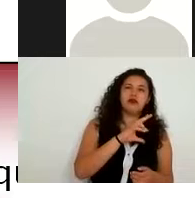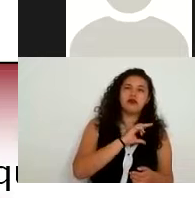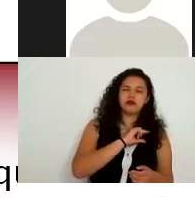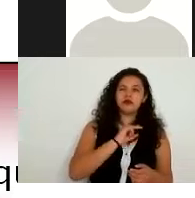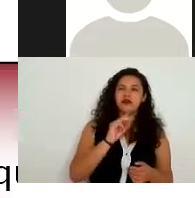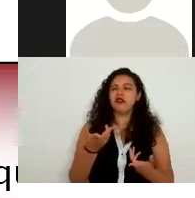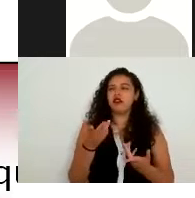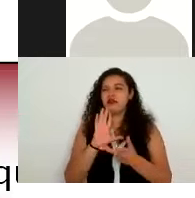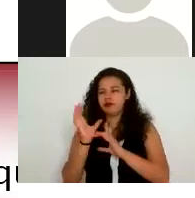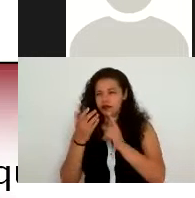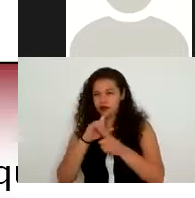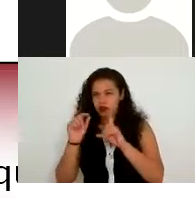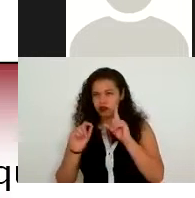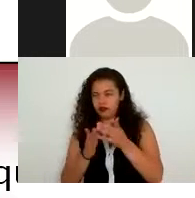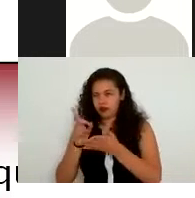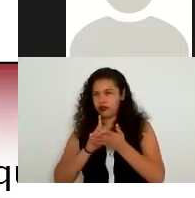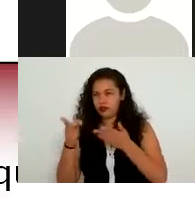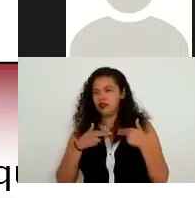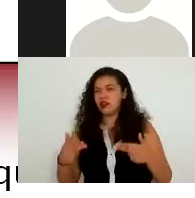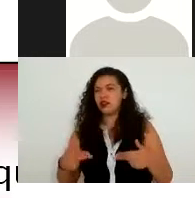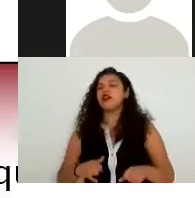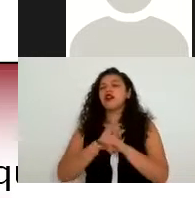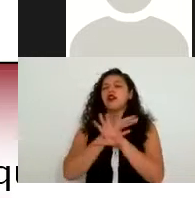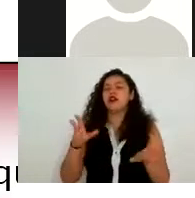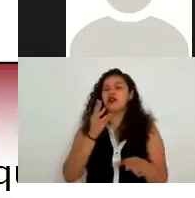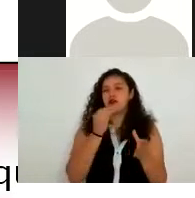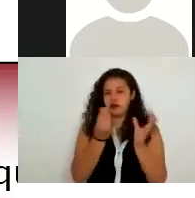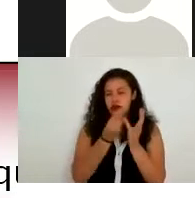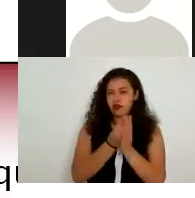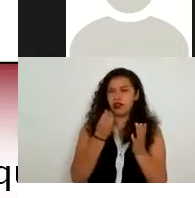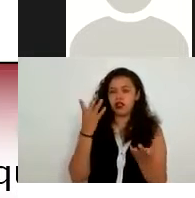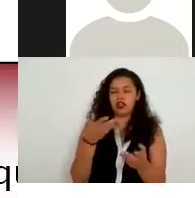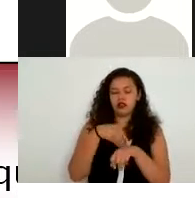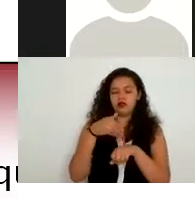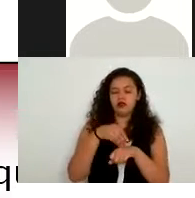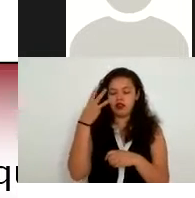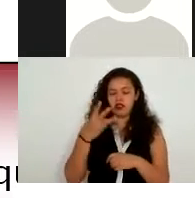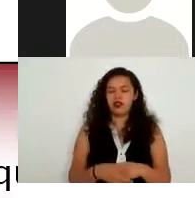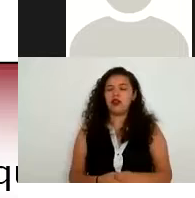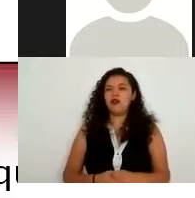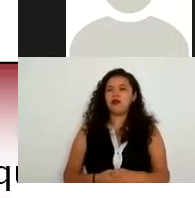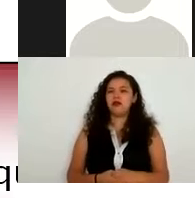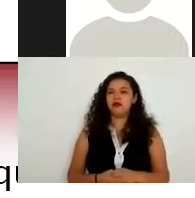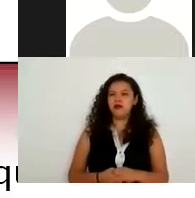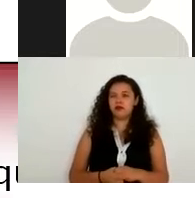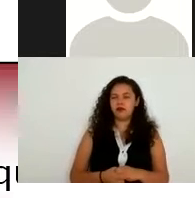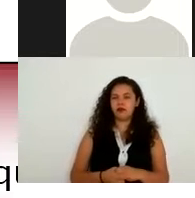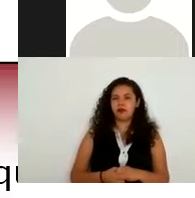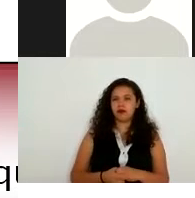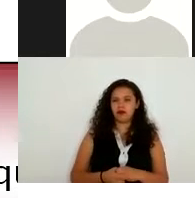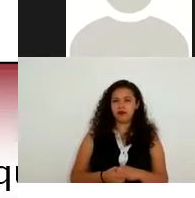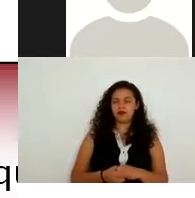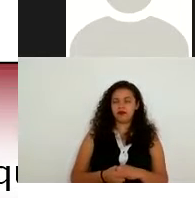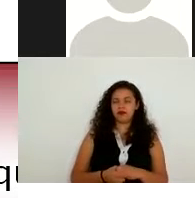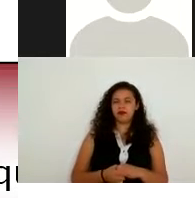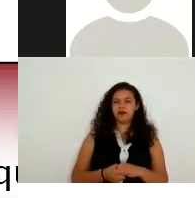información datos personales y es un tercero en estos casos lo más